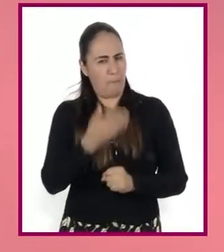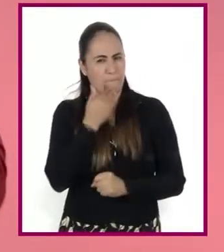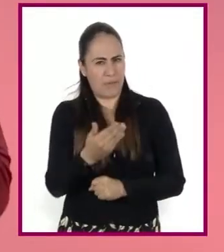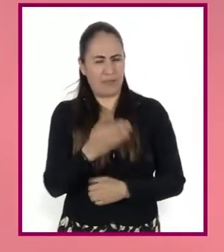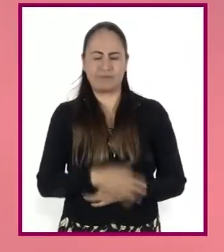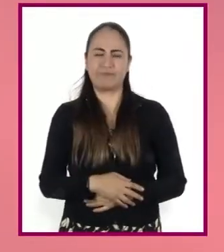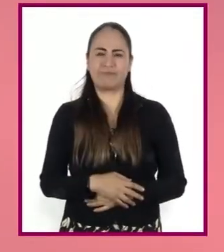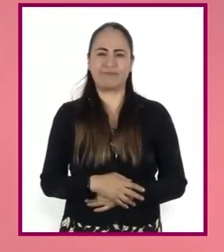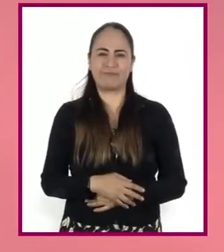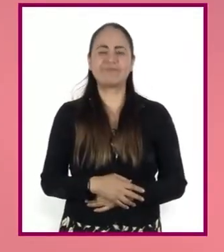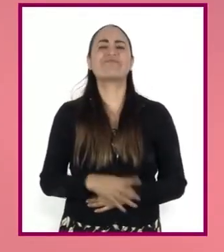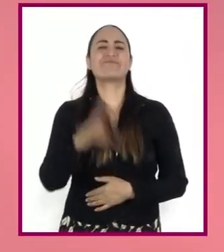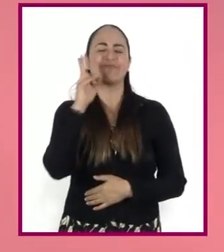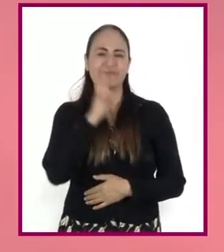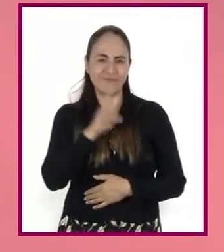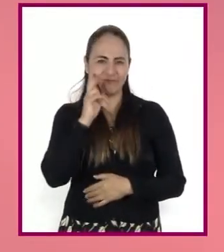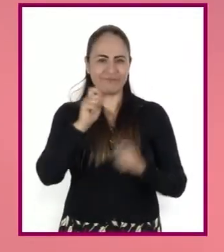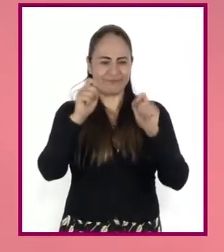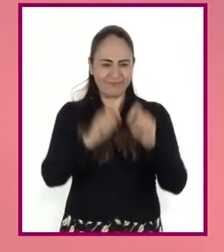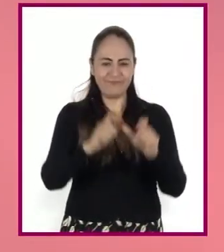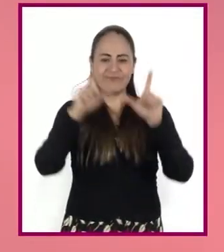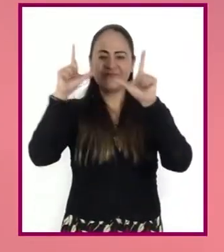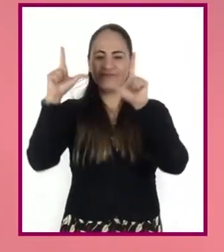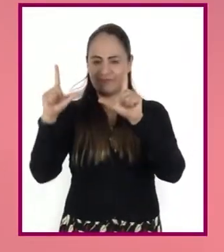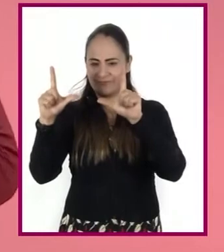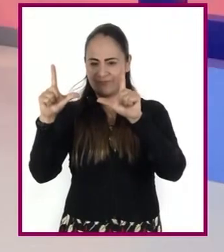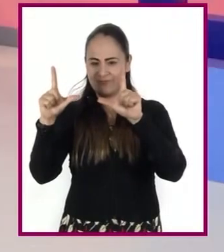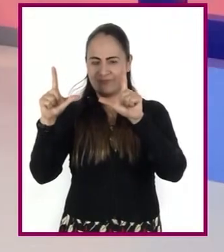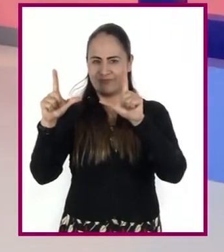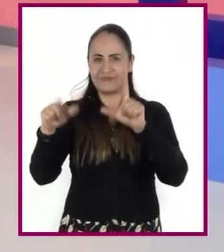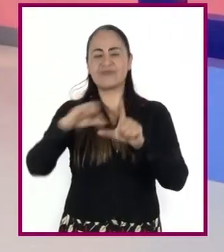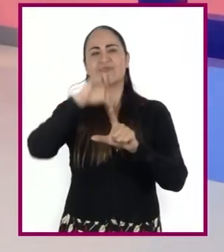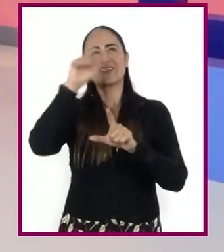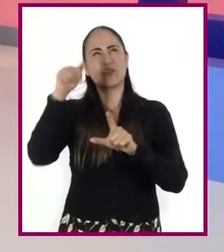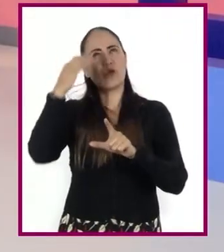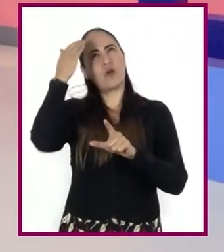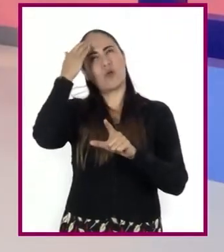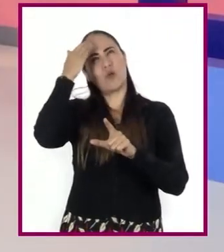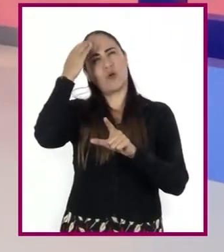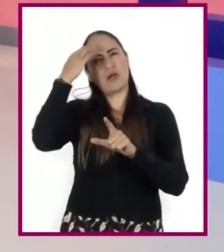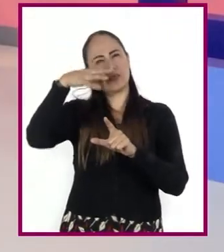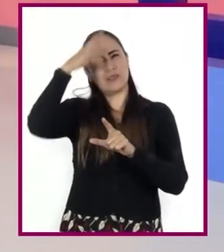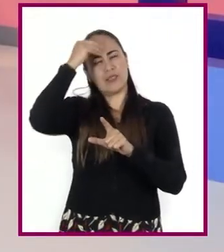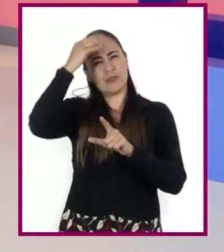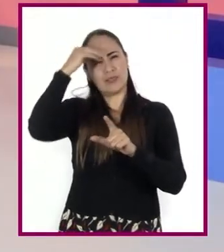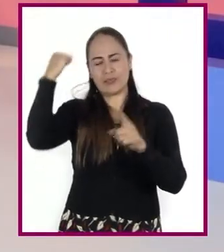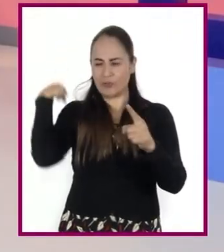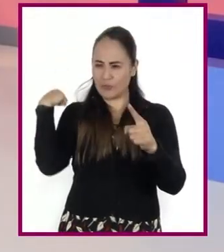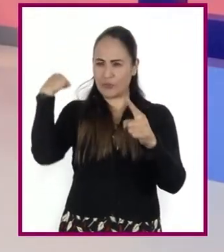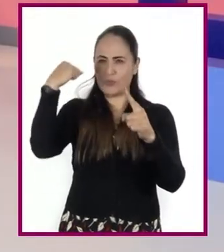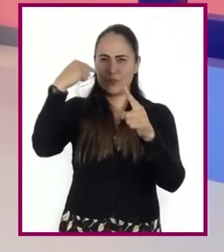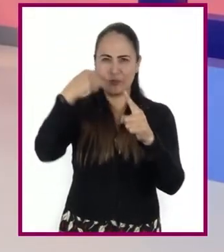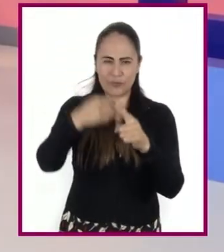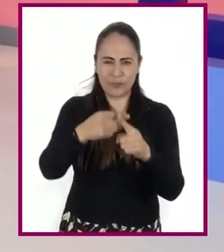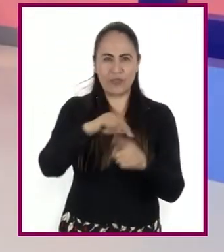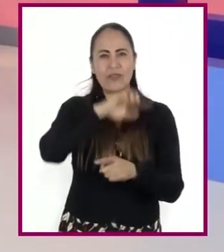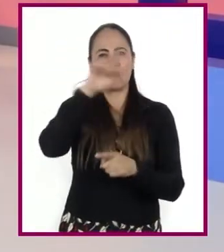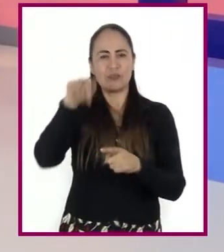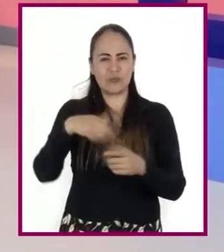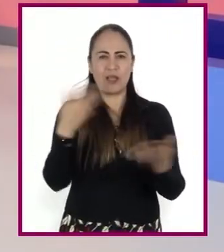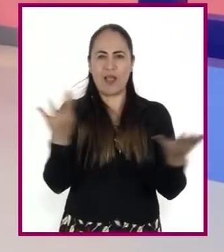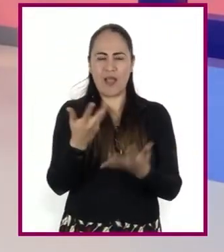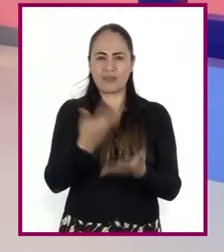pues veamos la siguiente diapositiva y apliquemos los conocimientos que hemos revisado en esta sesión. Además,